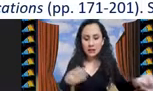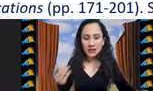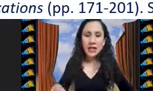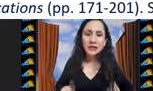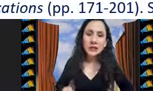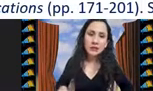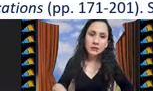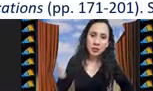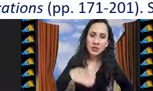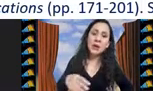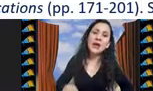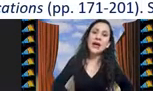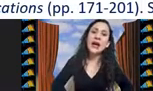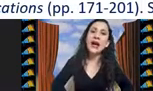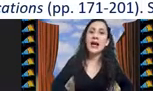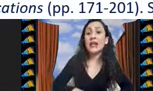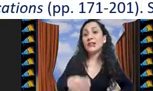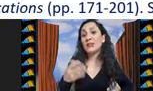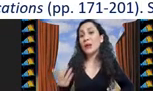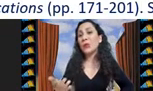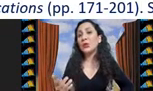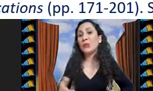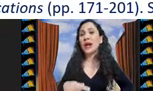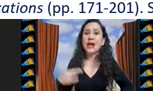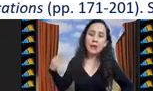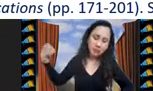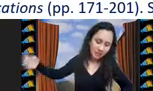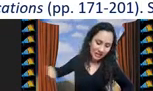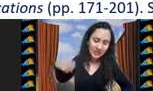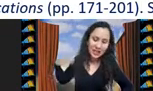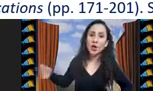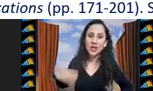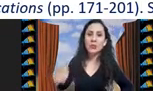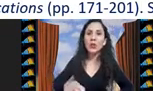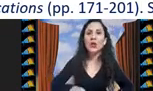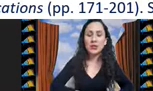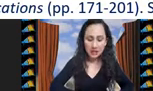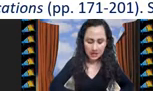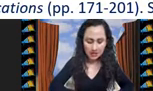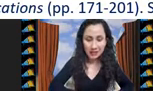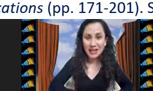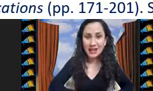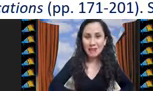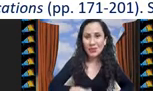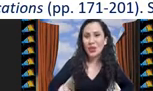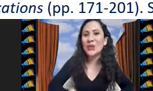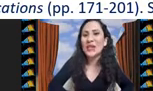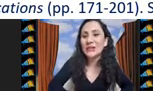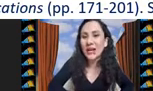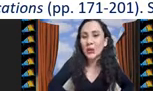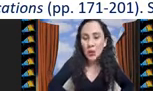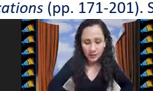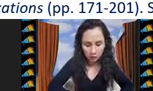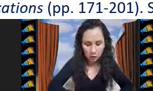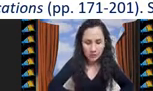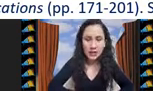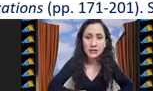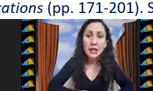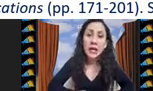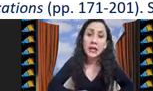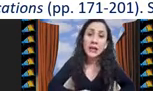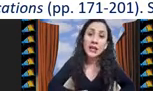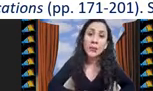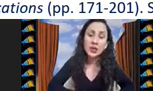nuevas instancias que les mostraba ya analizamos para más algoritmos pues cómo les van o al